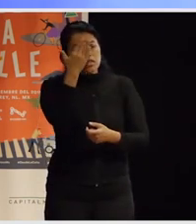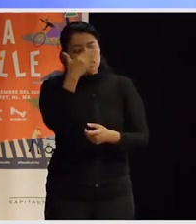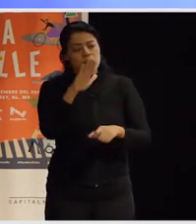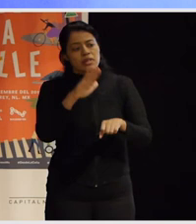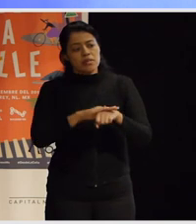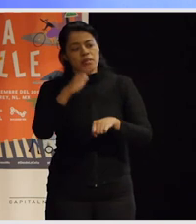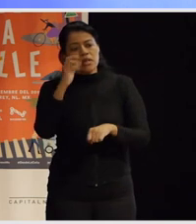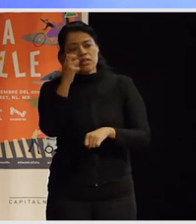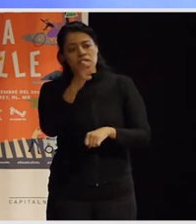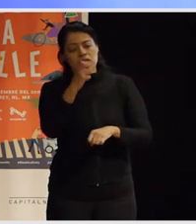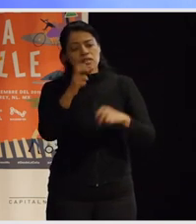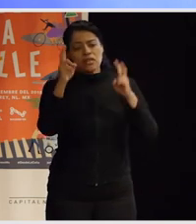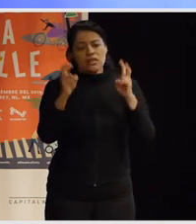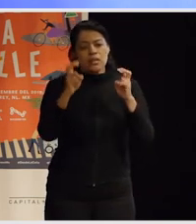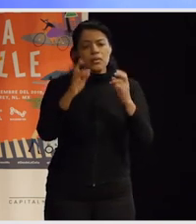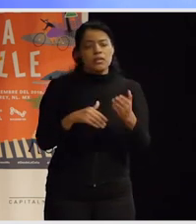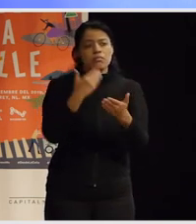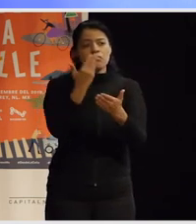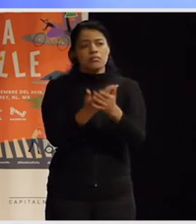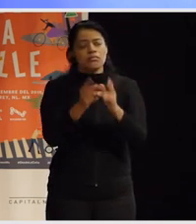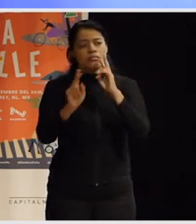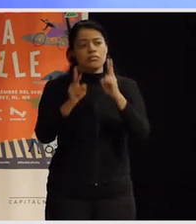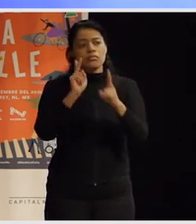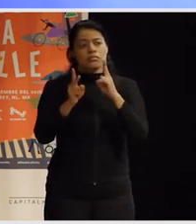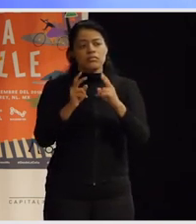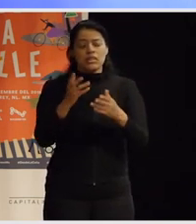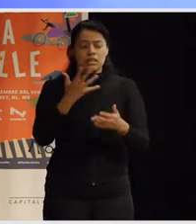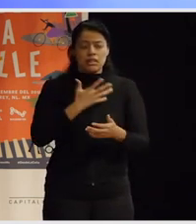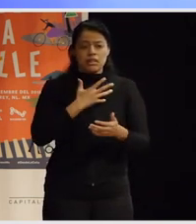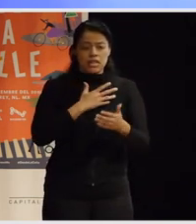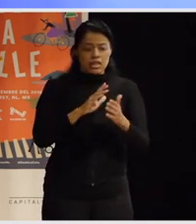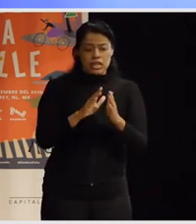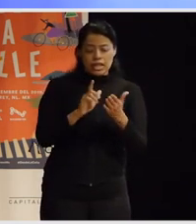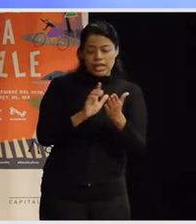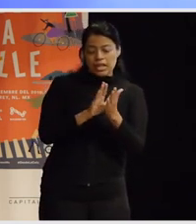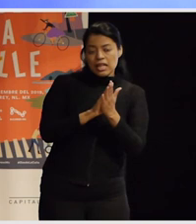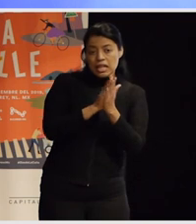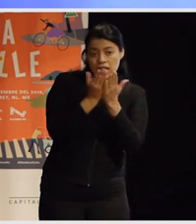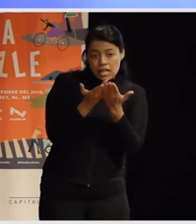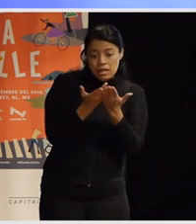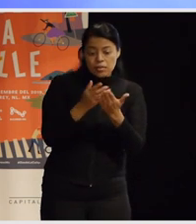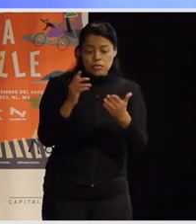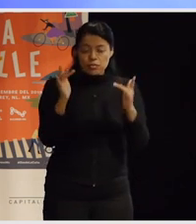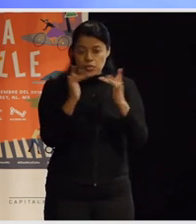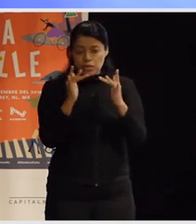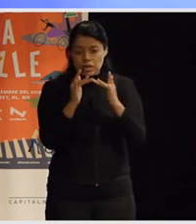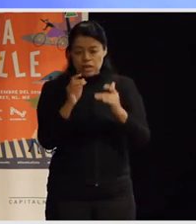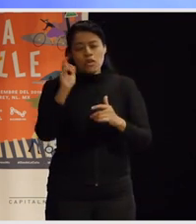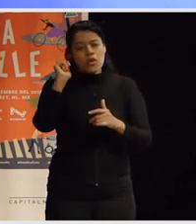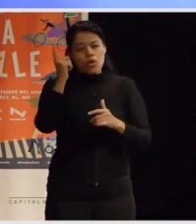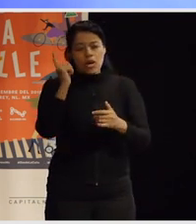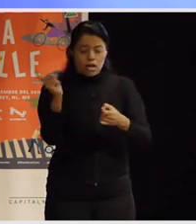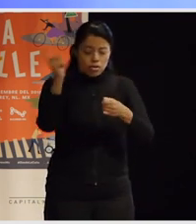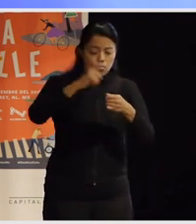de esto que nos estaba planteando Oiane tiene varios textos en línea entonces ojalá puedan echarle un ojo y